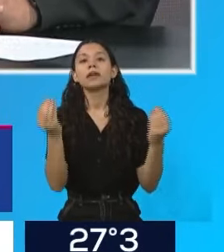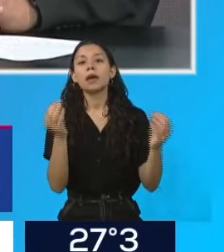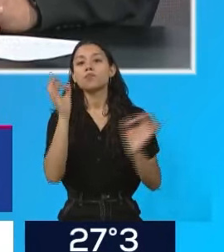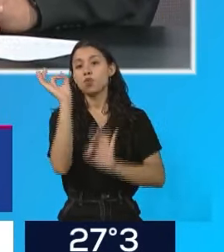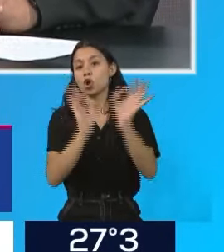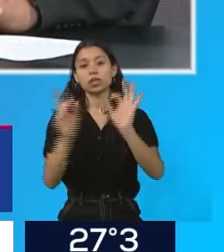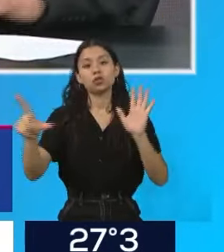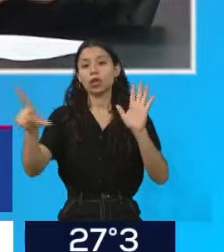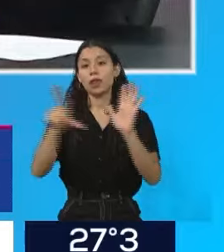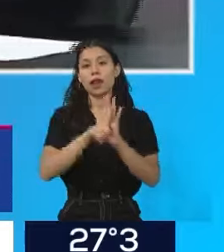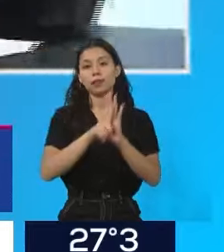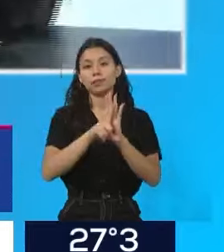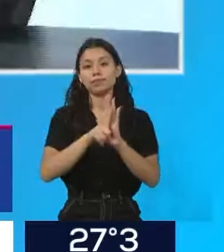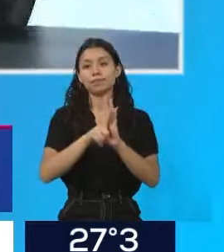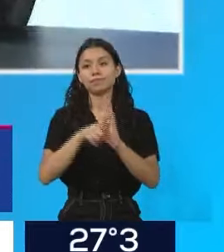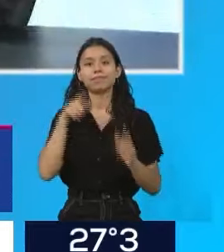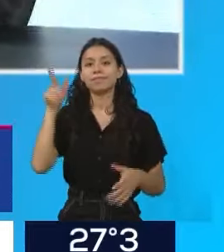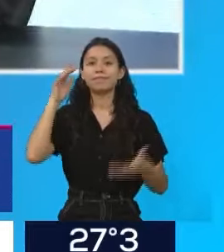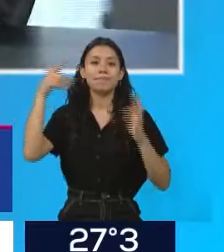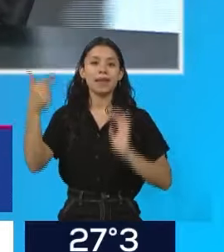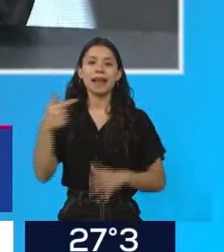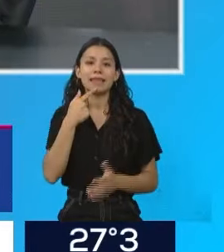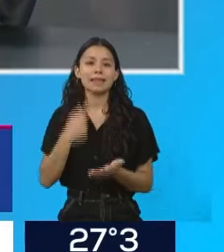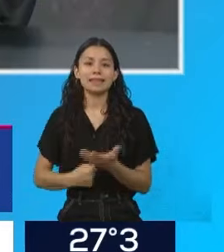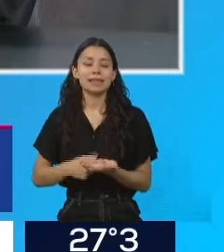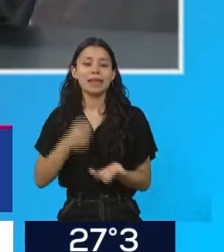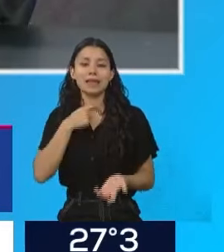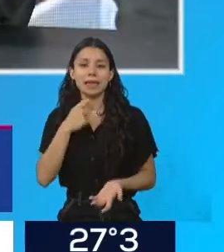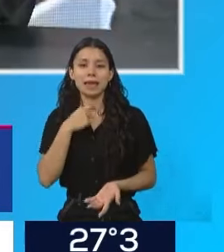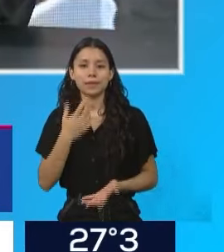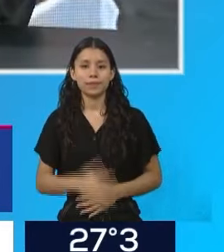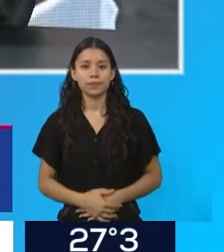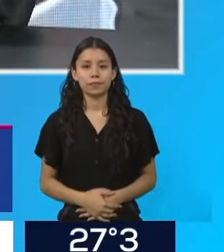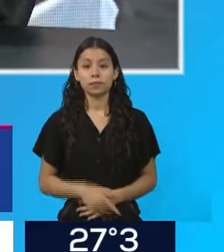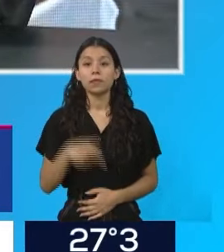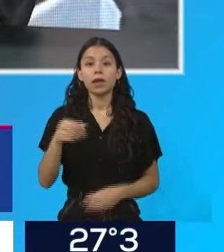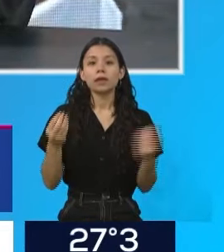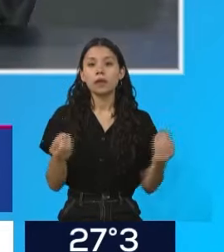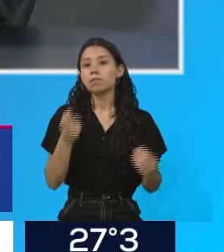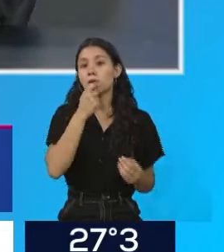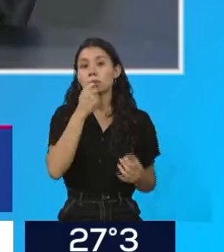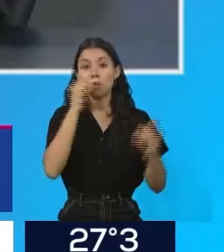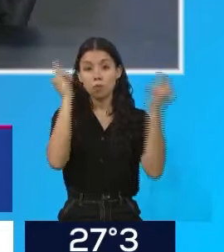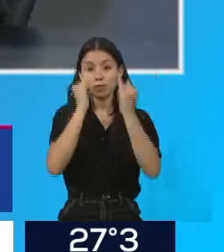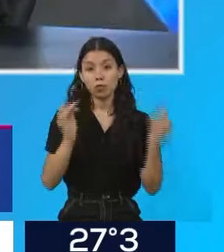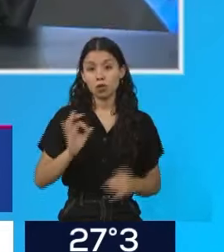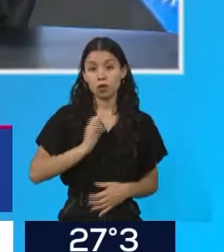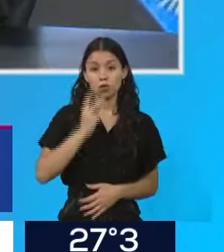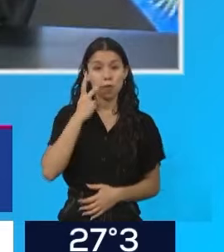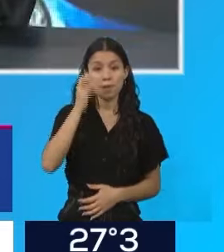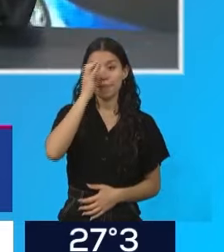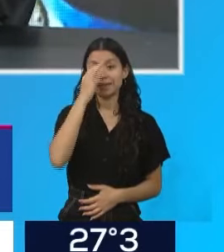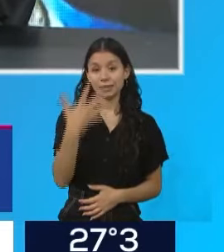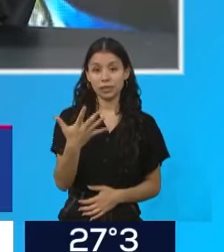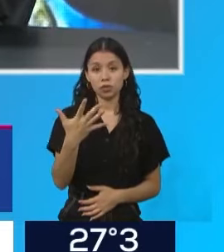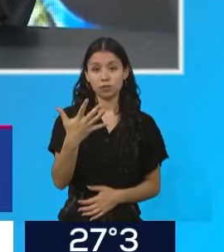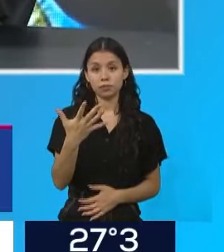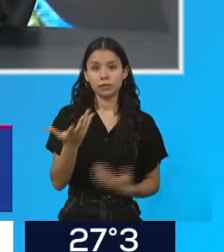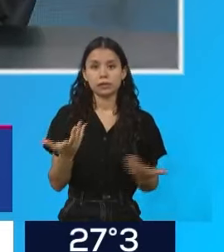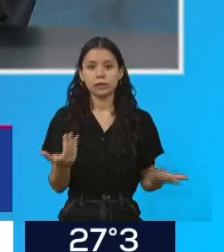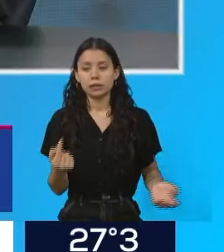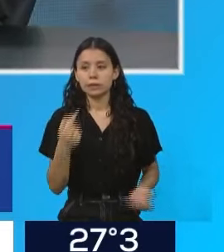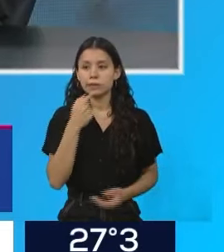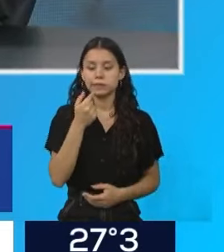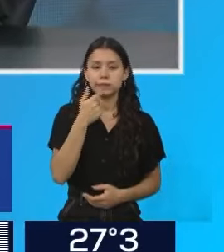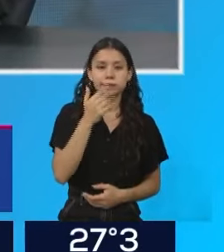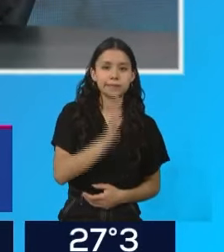quiere el Poder Ejecutivo. Entre todos esos, está el del presupuesto 2025, hay mucha especulación, mucha estrategia política